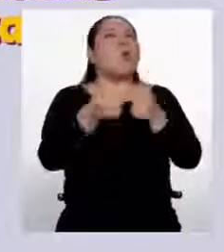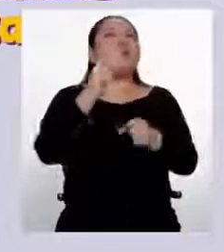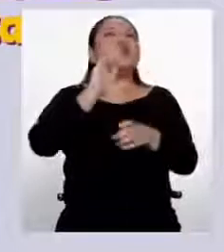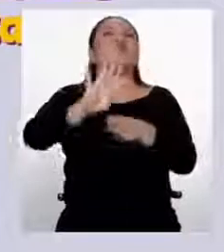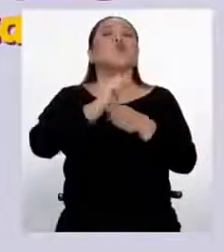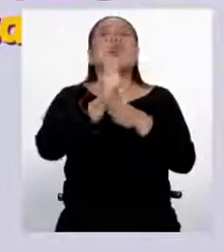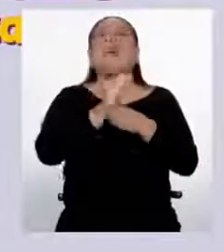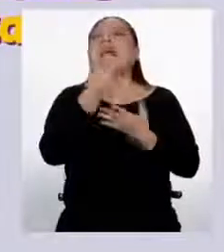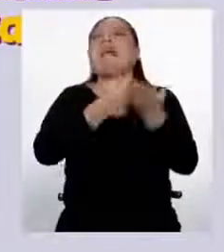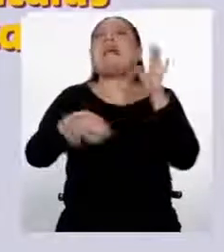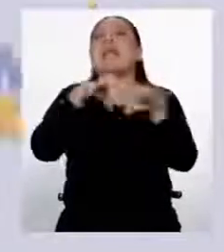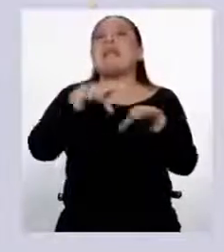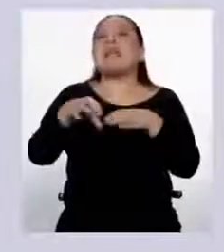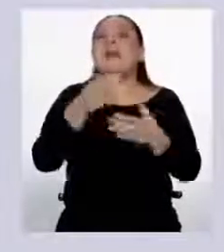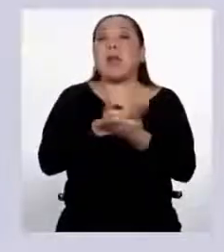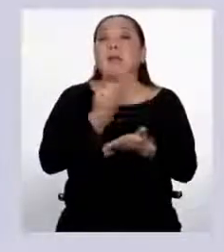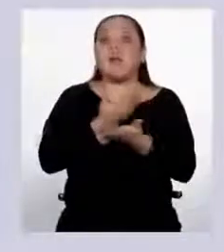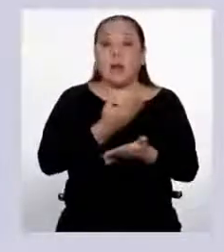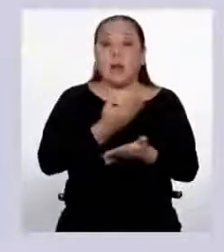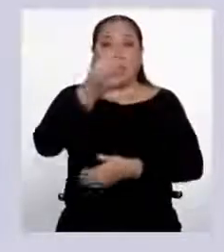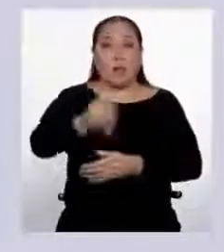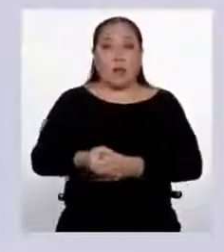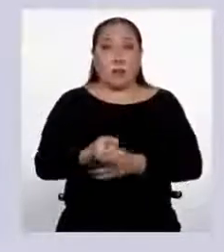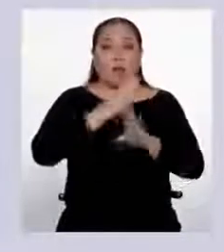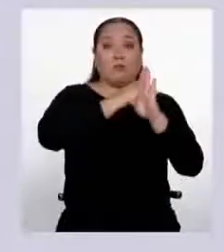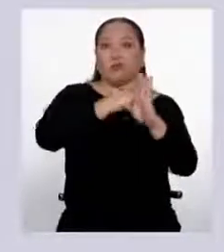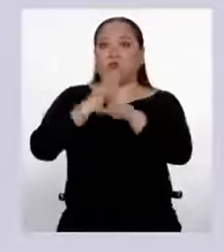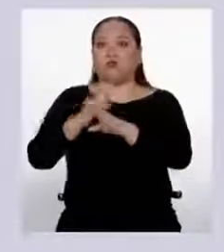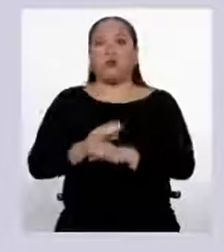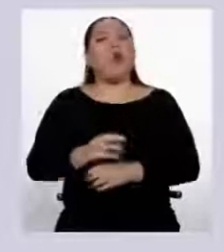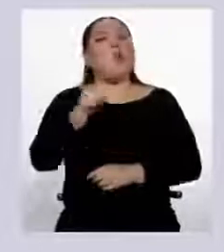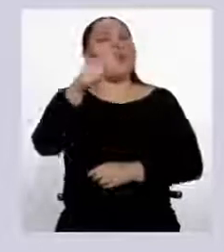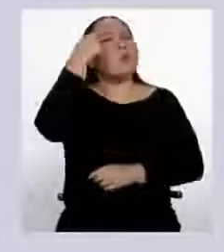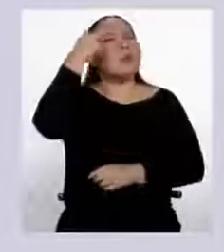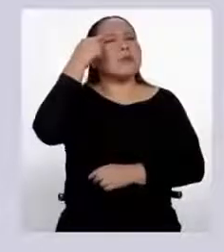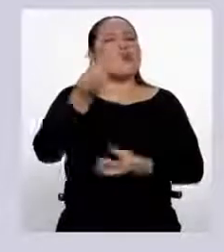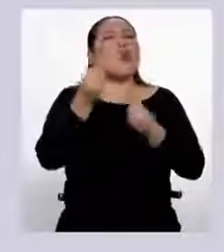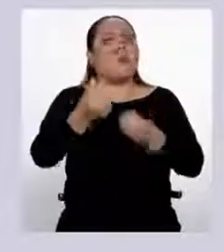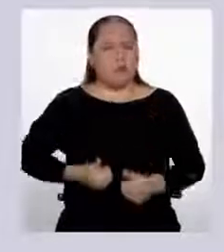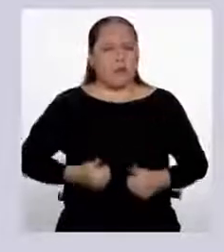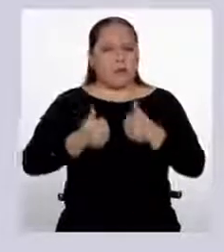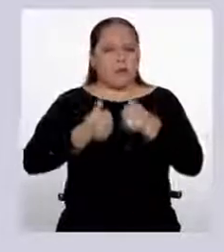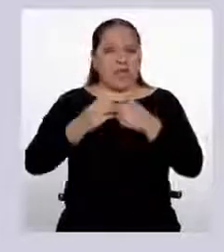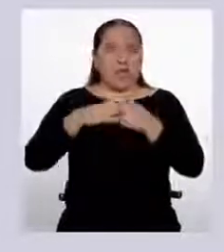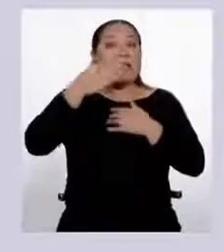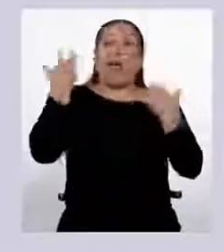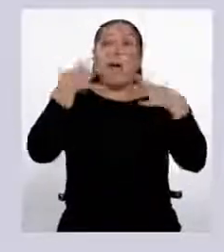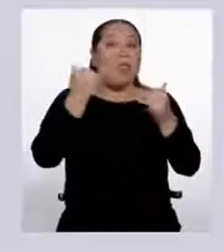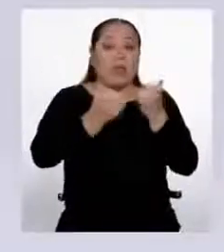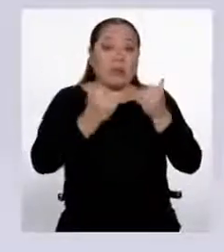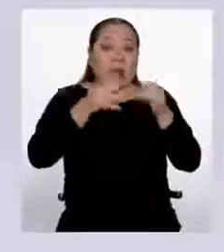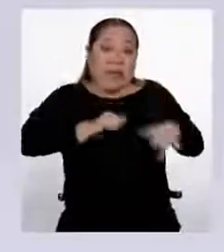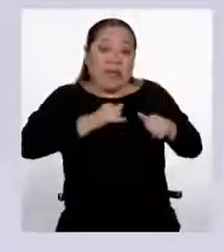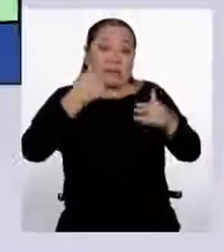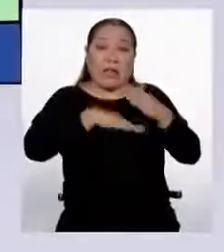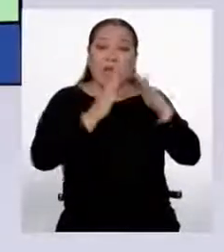científicas utilizarías para sustentarlas? ¿Cómo crees que nuestro estilo de vida cambiará después de terminada la cuarentena por el coronavirus?